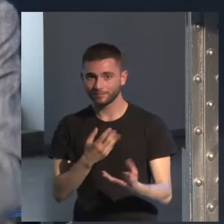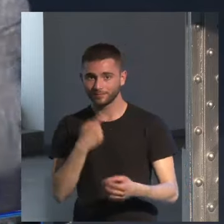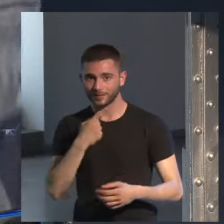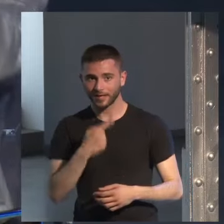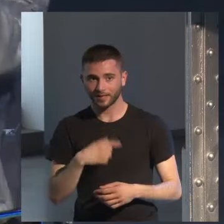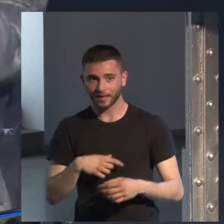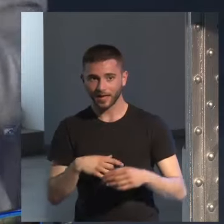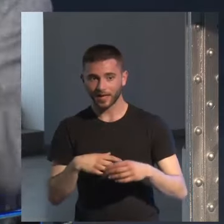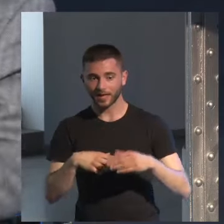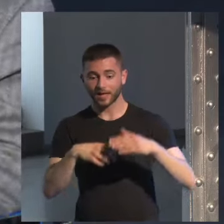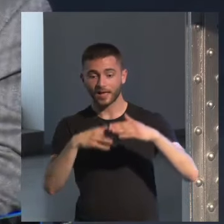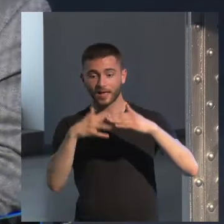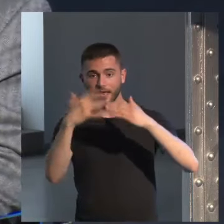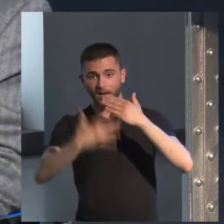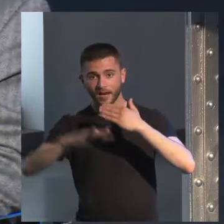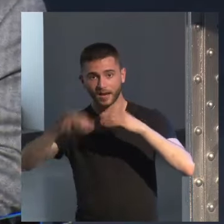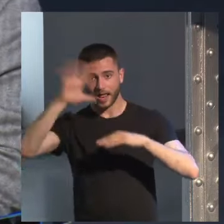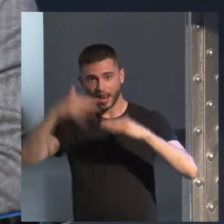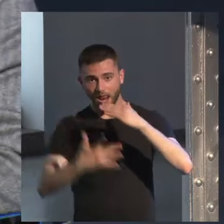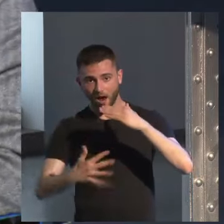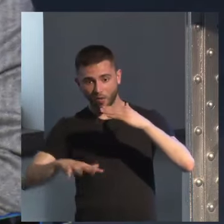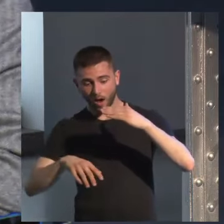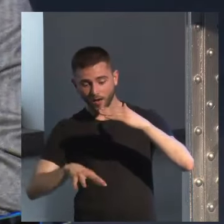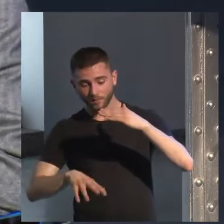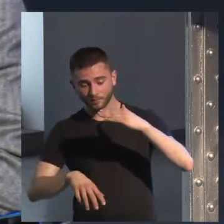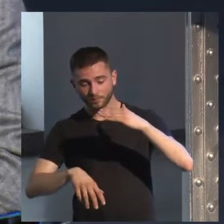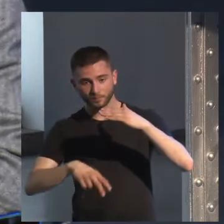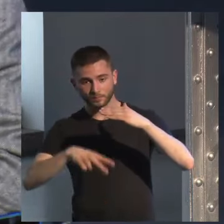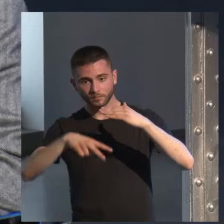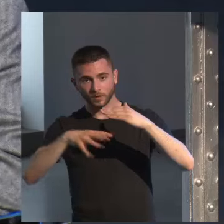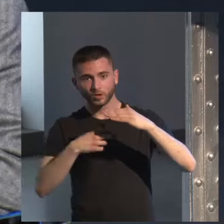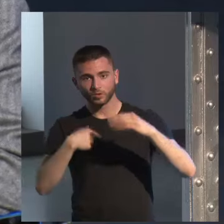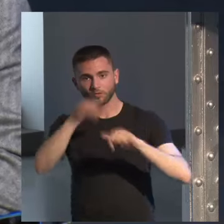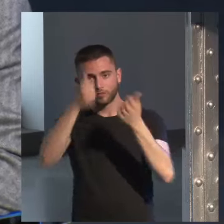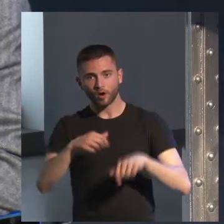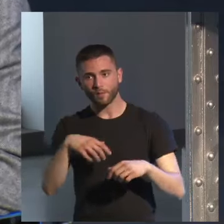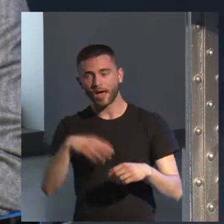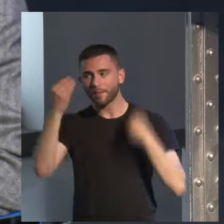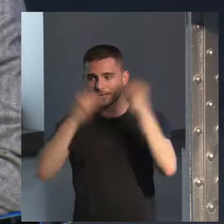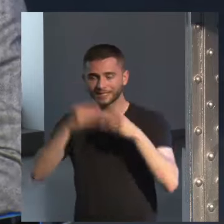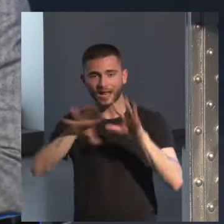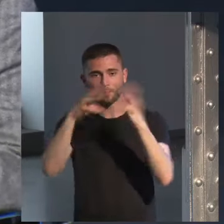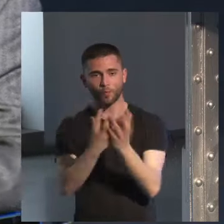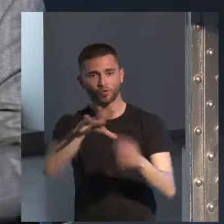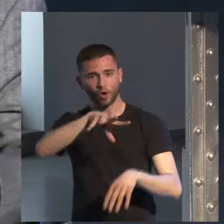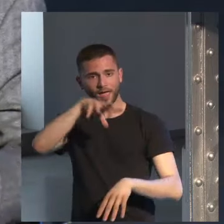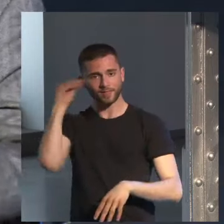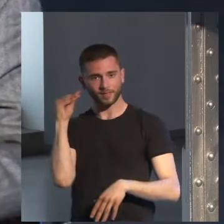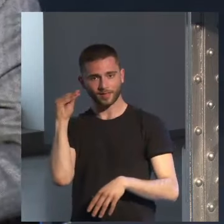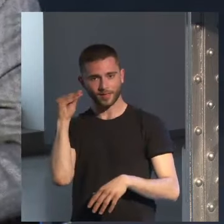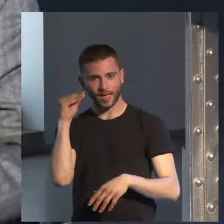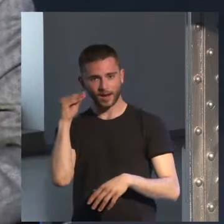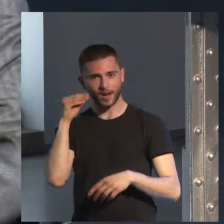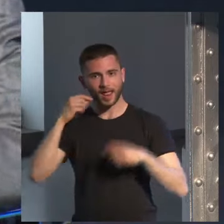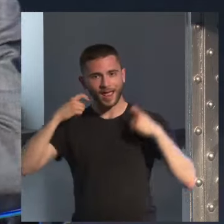superficie del agua sosteniendo lo que tú ves que es tu manera de pensar de entender el mundo y todo eso tratar de